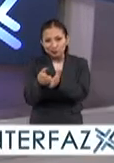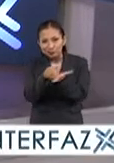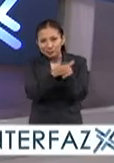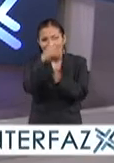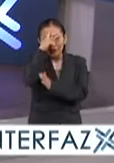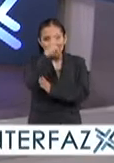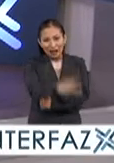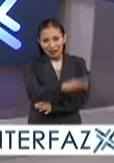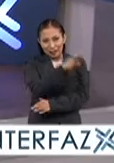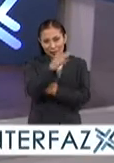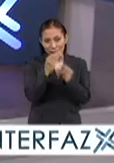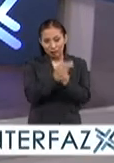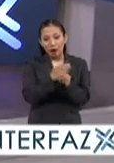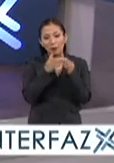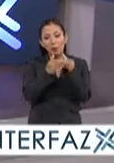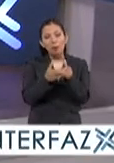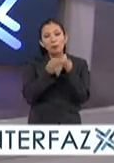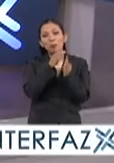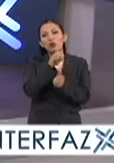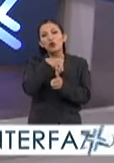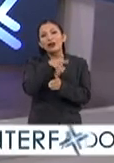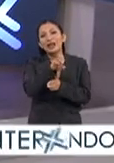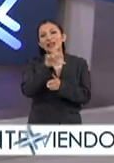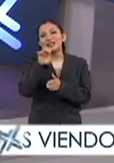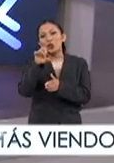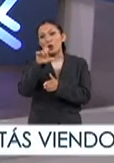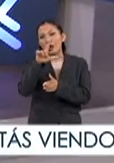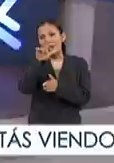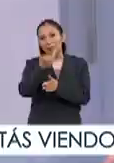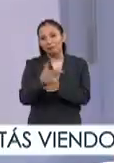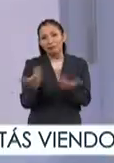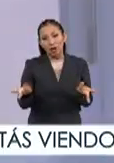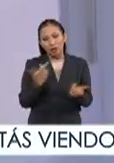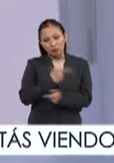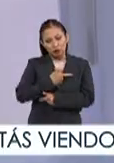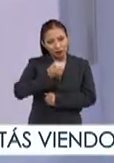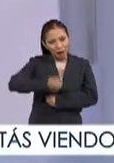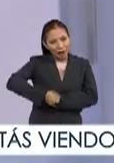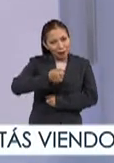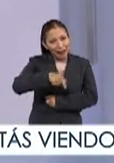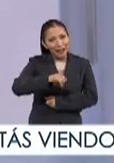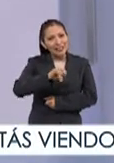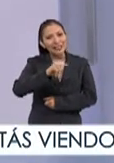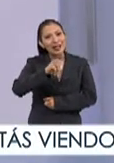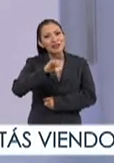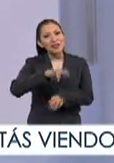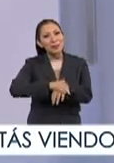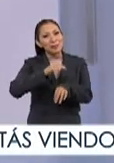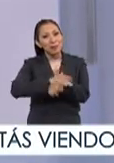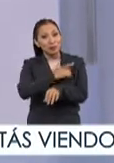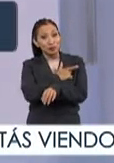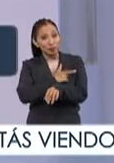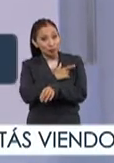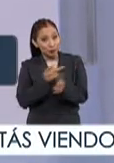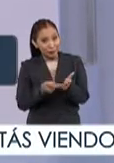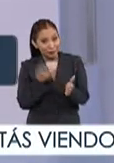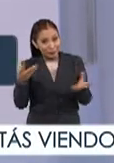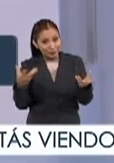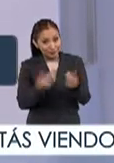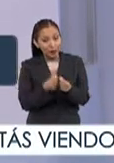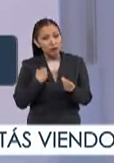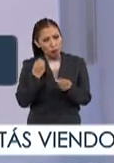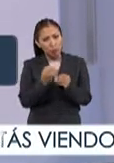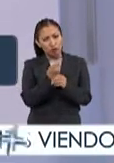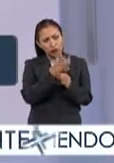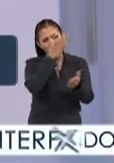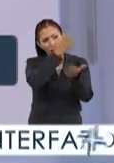mexicanos y de todo el mundo al buque escuela ¿Cómo estás Jorge? Muy bien Ana Omar Quiero saludar a amigos de Interfaz Un placer estar con ustedes Así es tuvimos